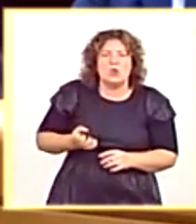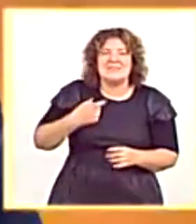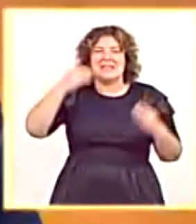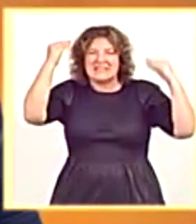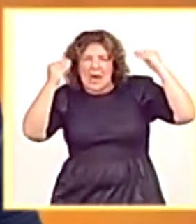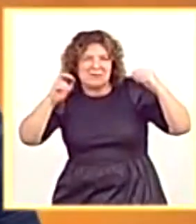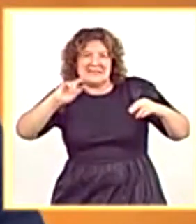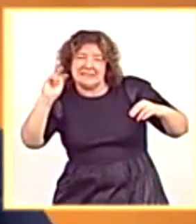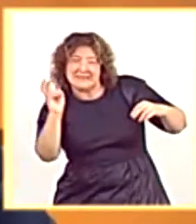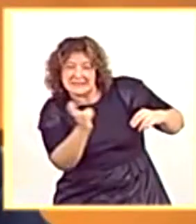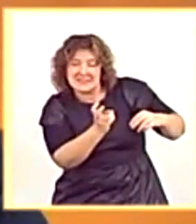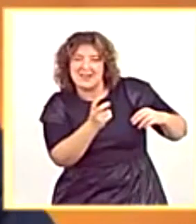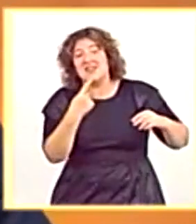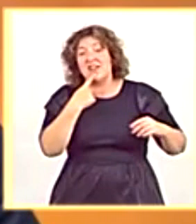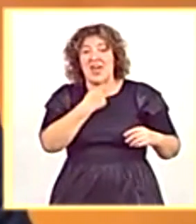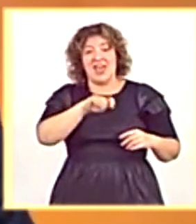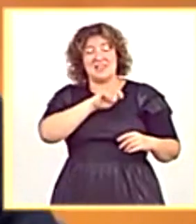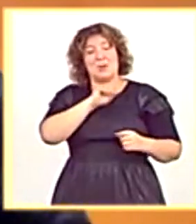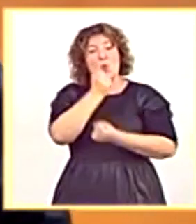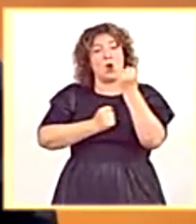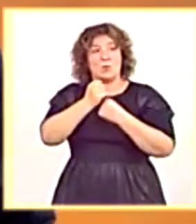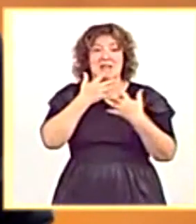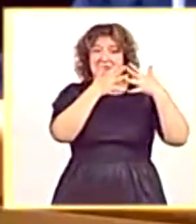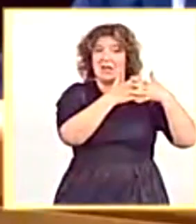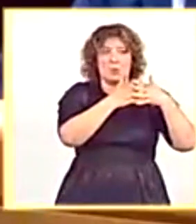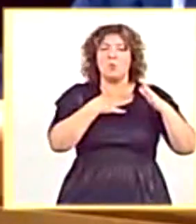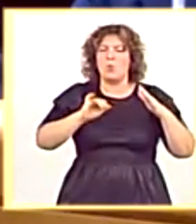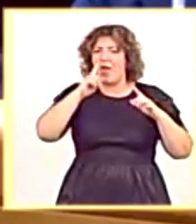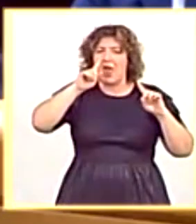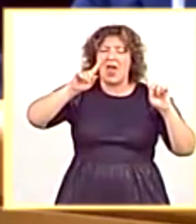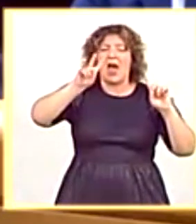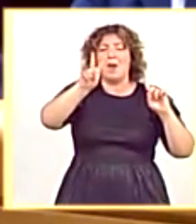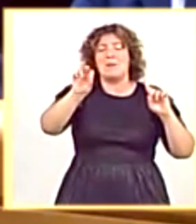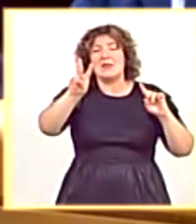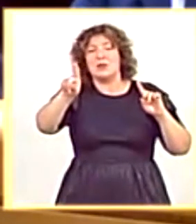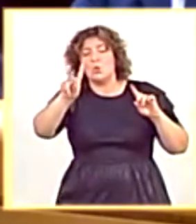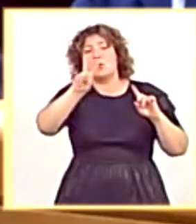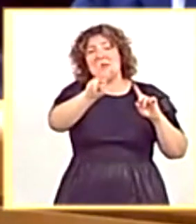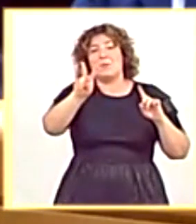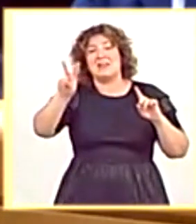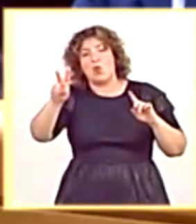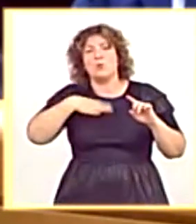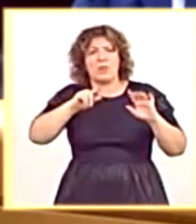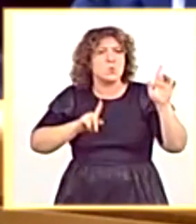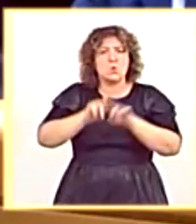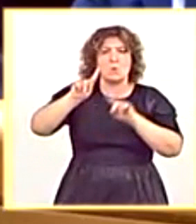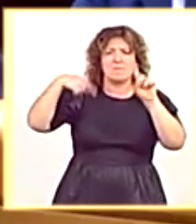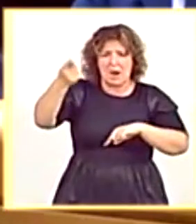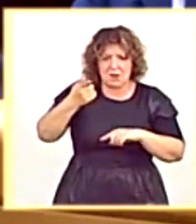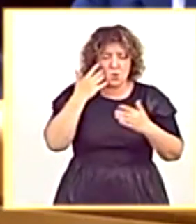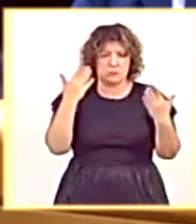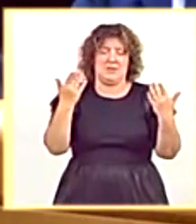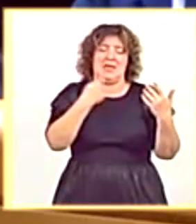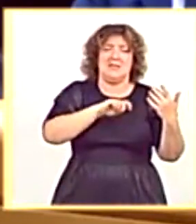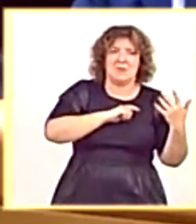chavista, ha dicho que España va a ser una de las economías, junto con Estados Unidos, que más crezcan en el año 2021 y en año 2022. ¿Por qué no lo dice, señoría?